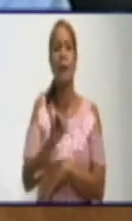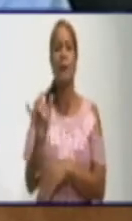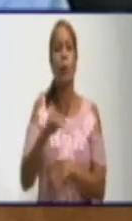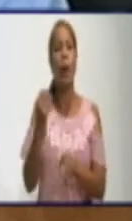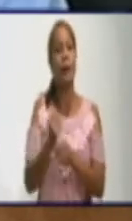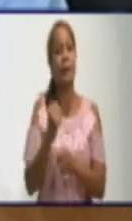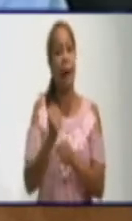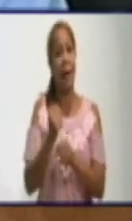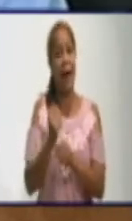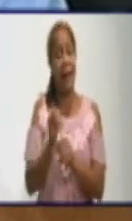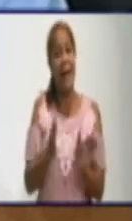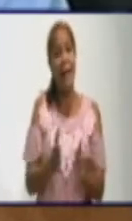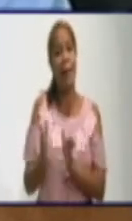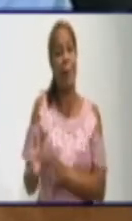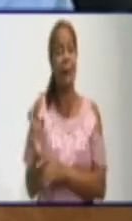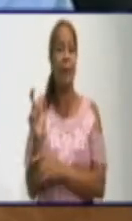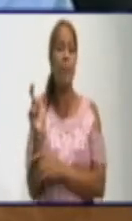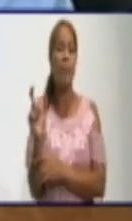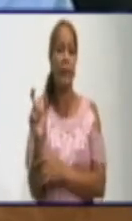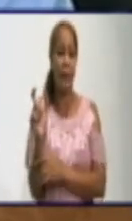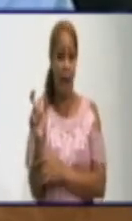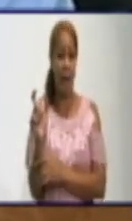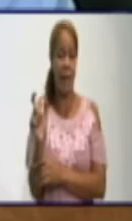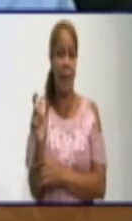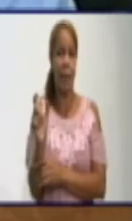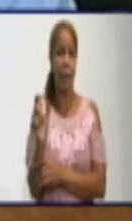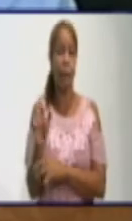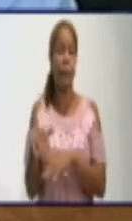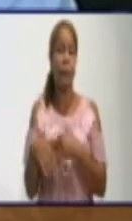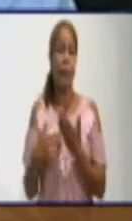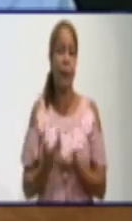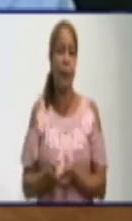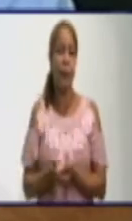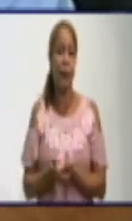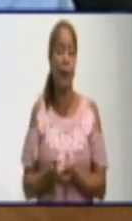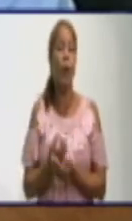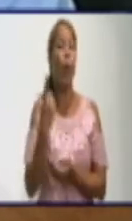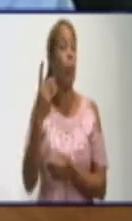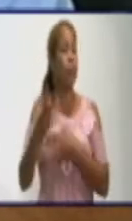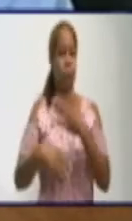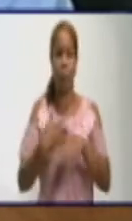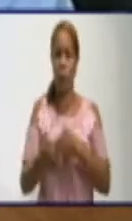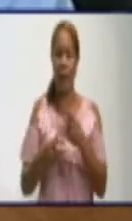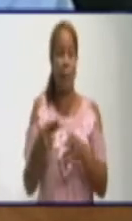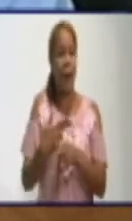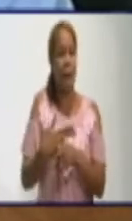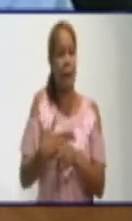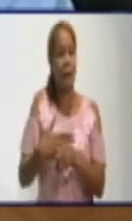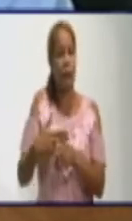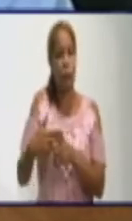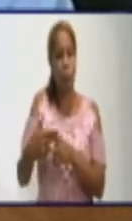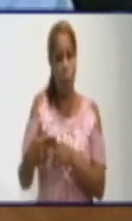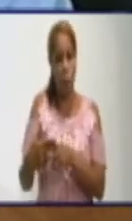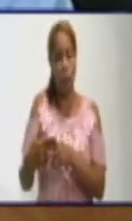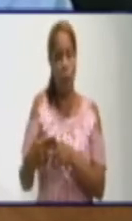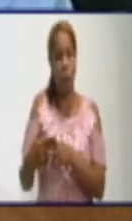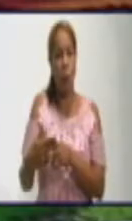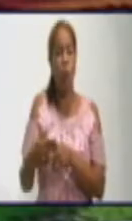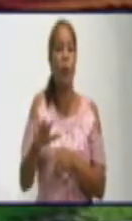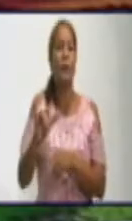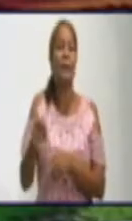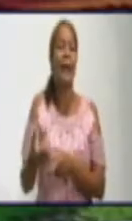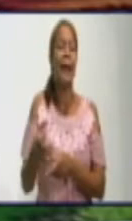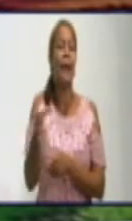de la parte final del sector 5, que es un problema histórico de esta ciudad. ¿Sector 5 en Manzanillo que